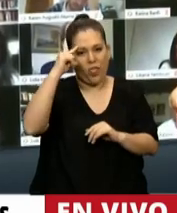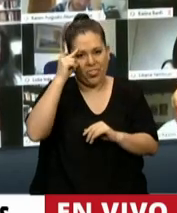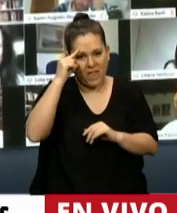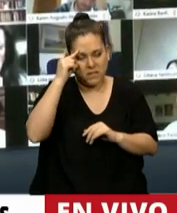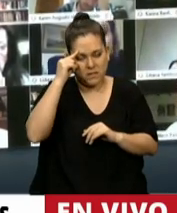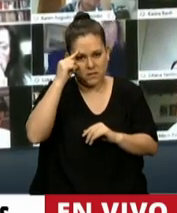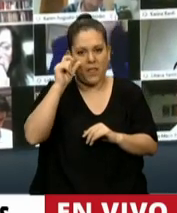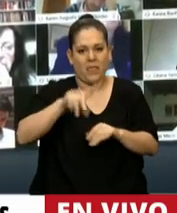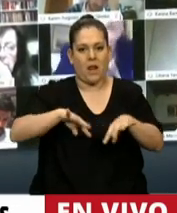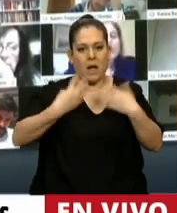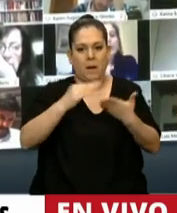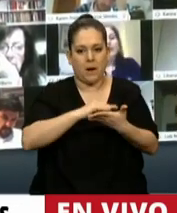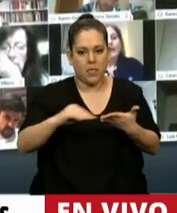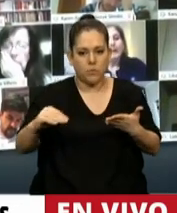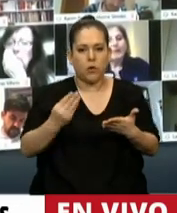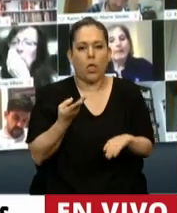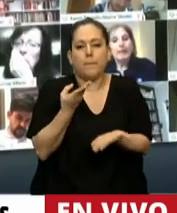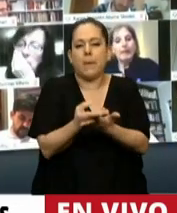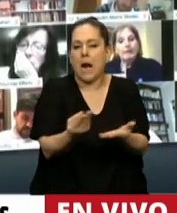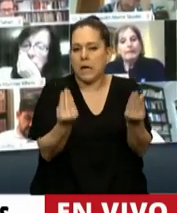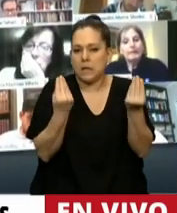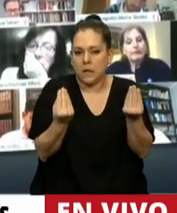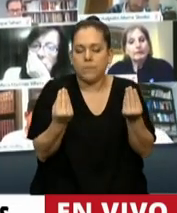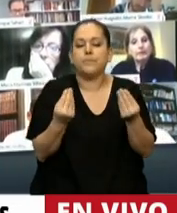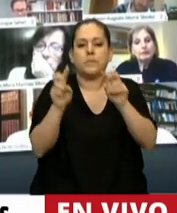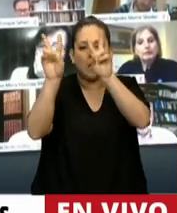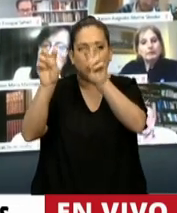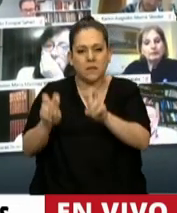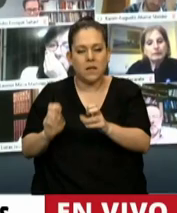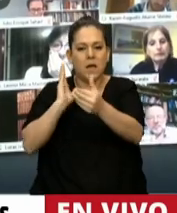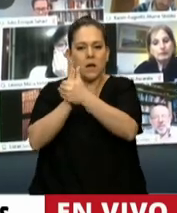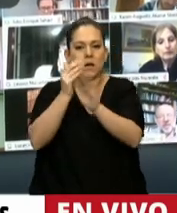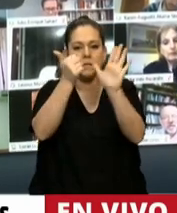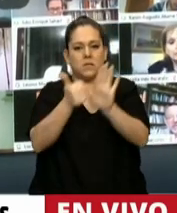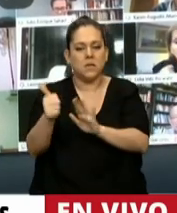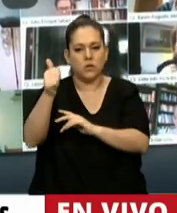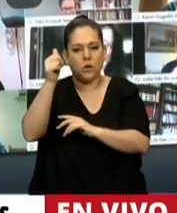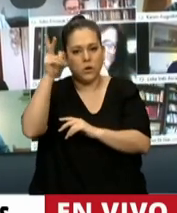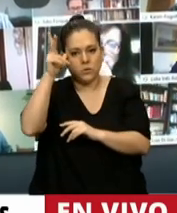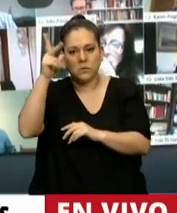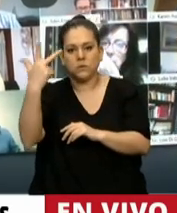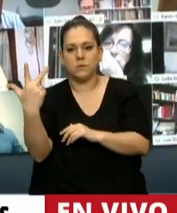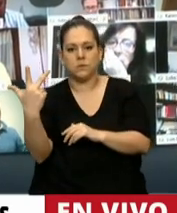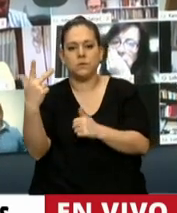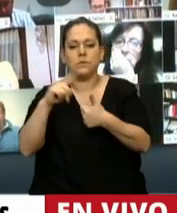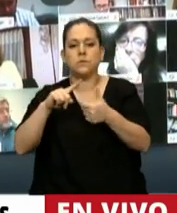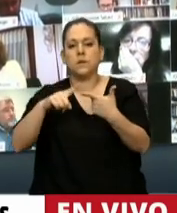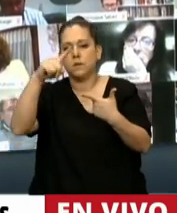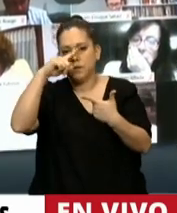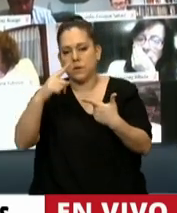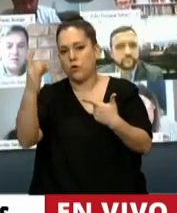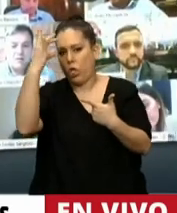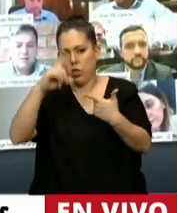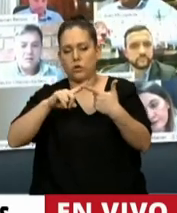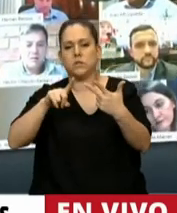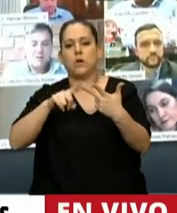Cámara de Diputados, para solicitar el tratamiento de los expedientes 683, 712,